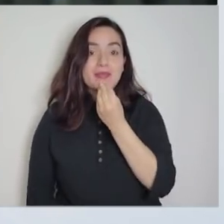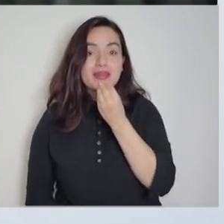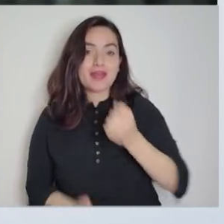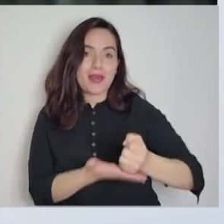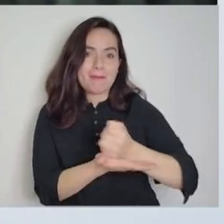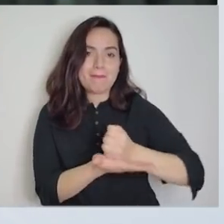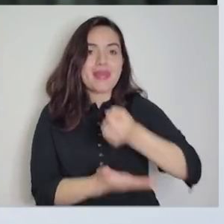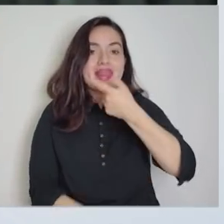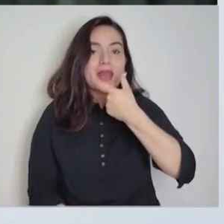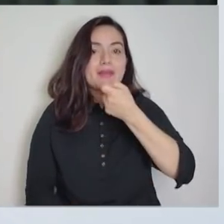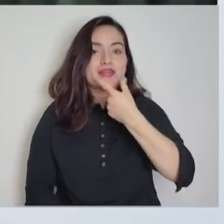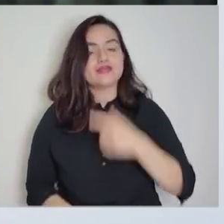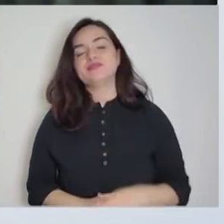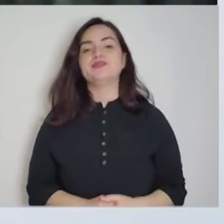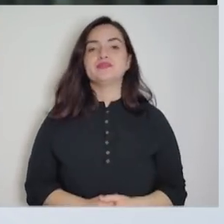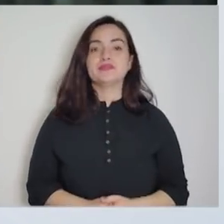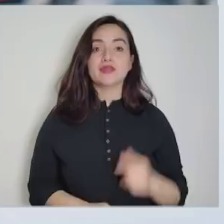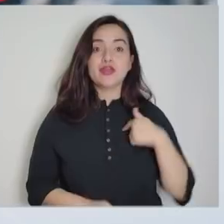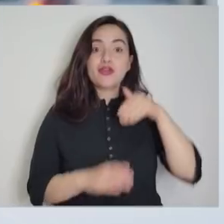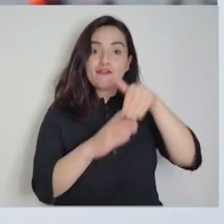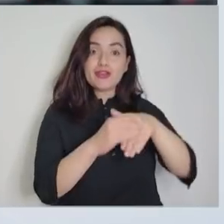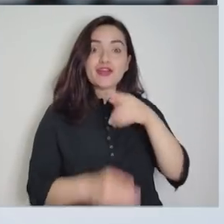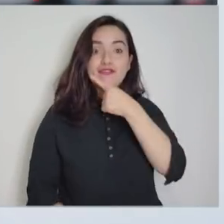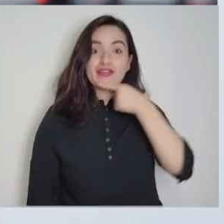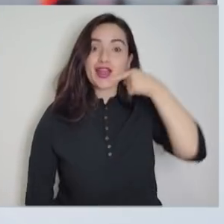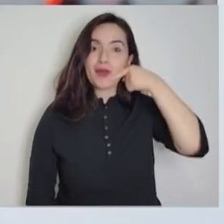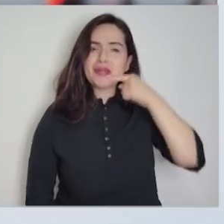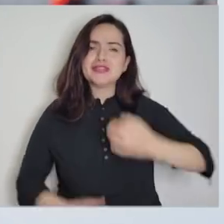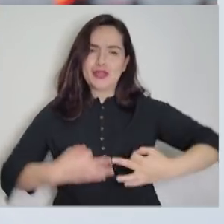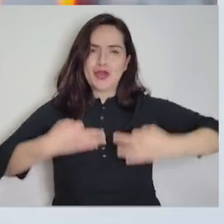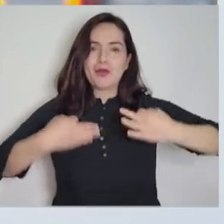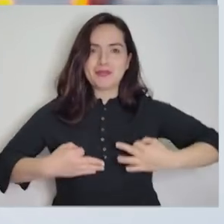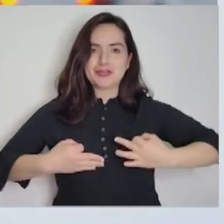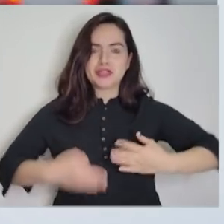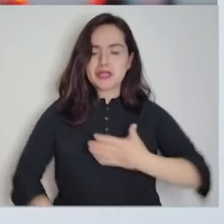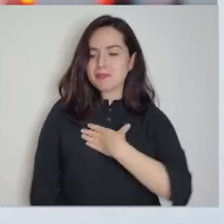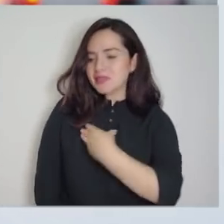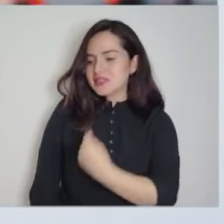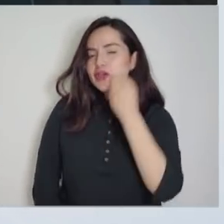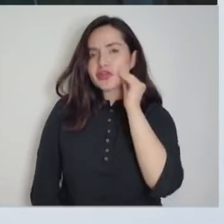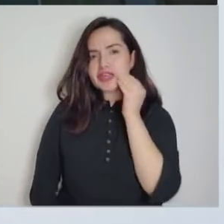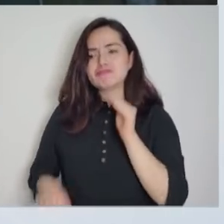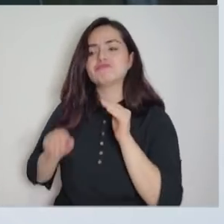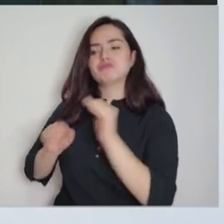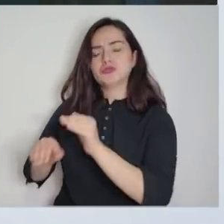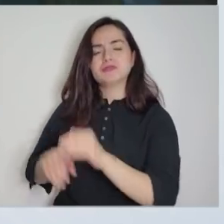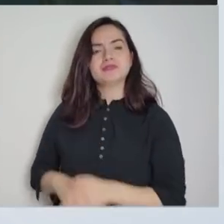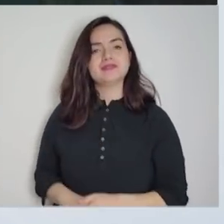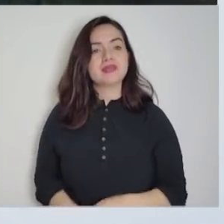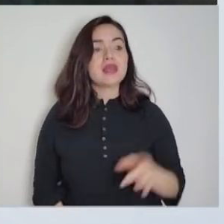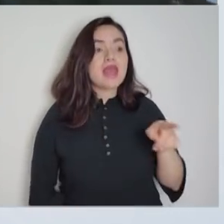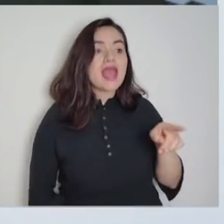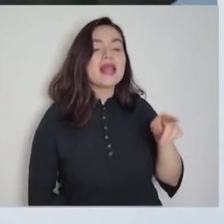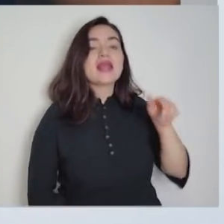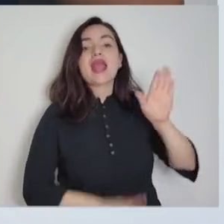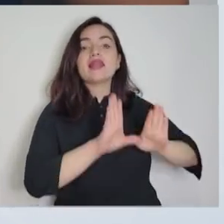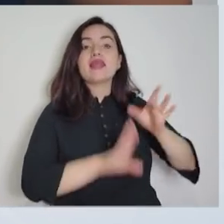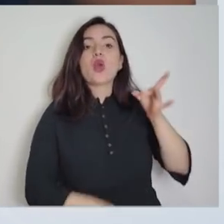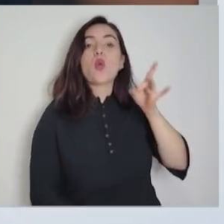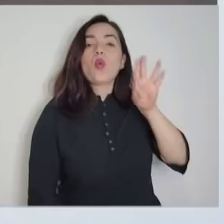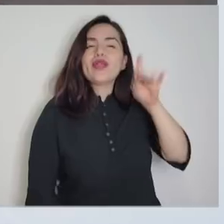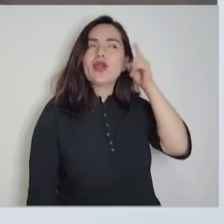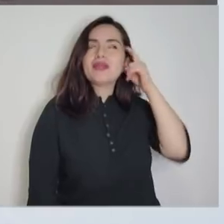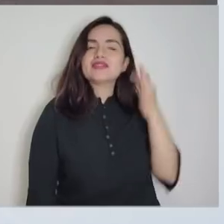a rebajar el IVA a los alimentos y a los medicamentos. Yo voto por Franco Parisi por convicción, por mis hijos, por mis nietos,